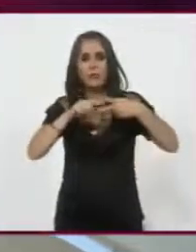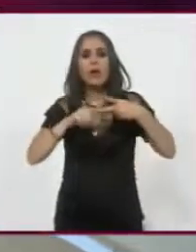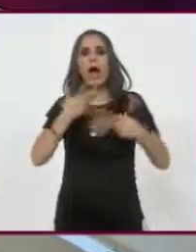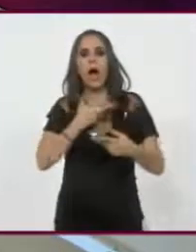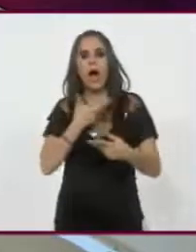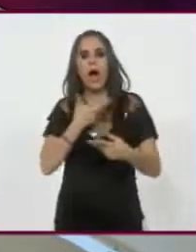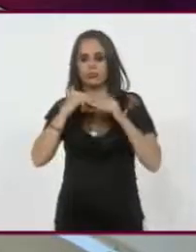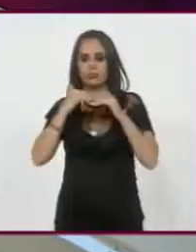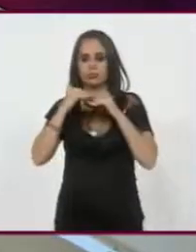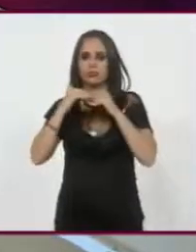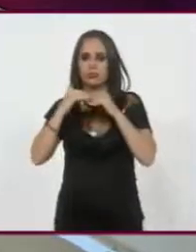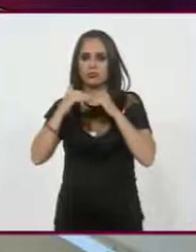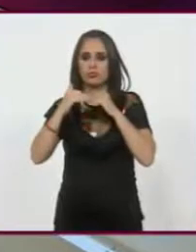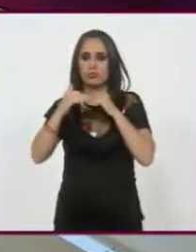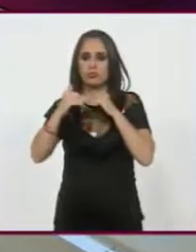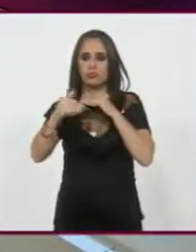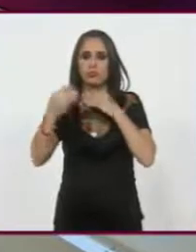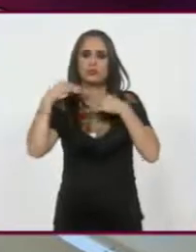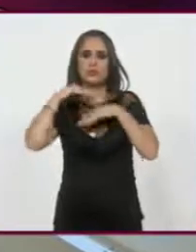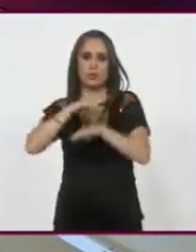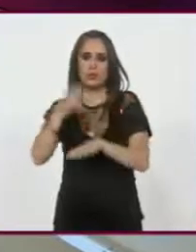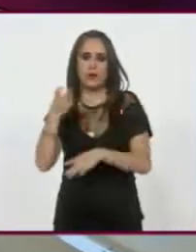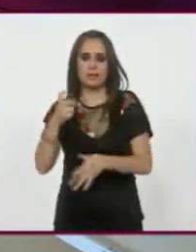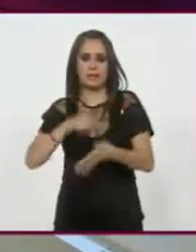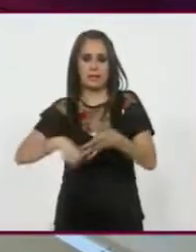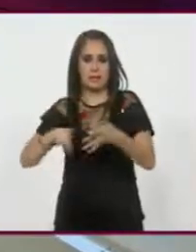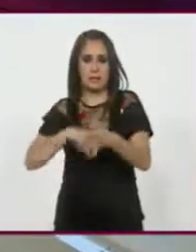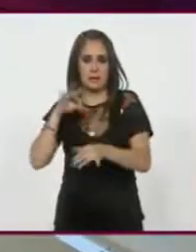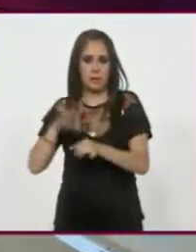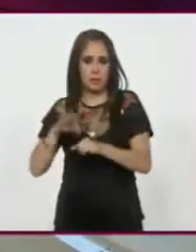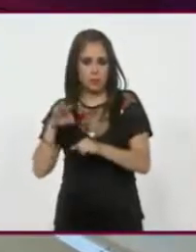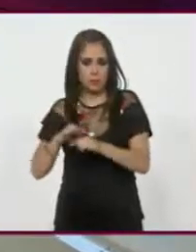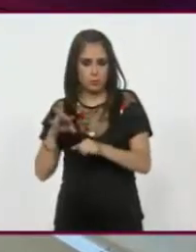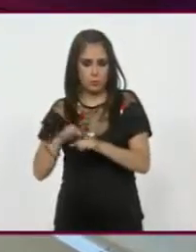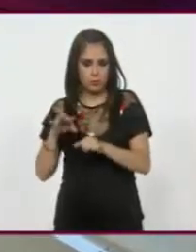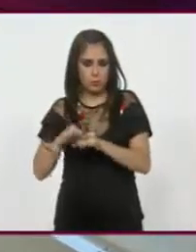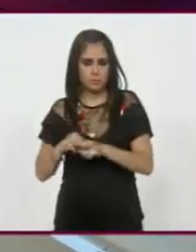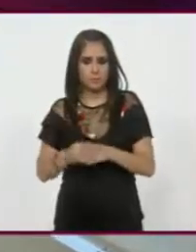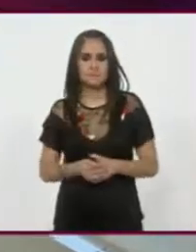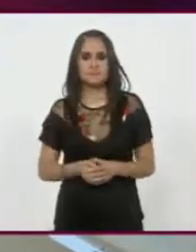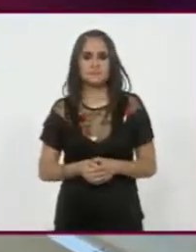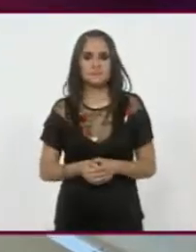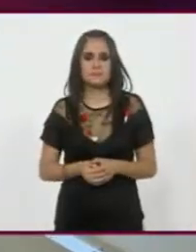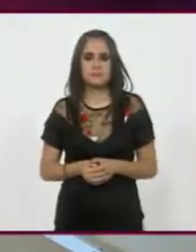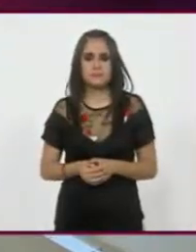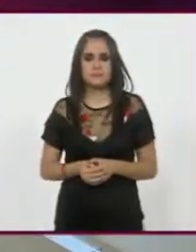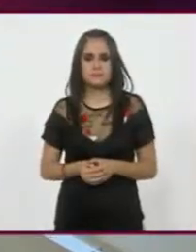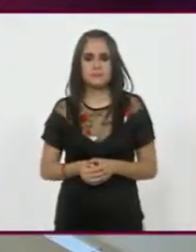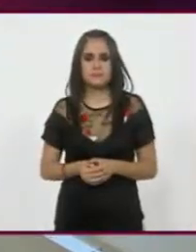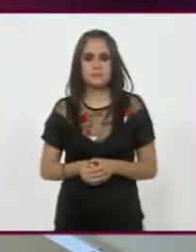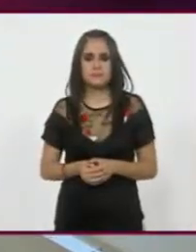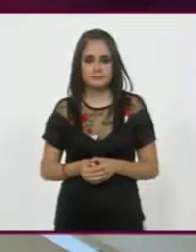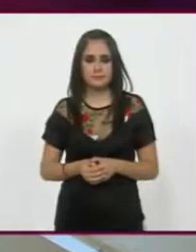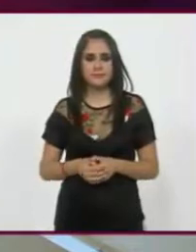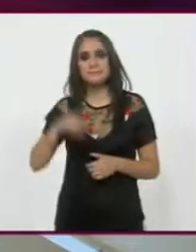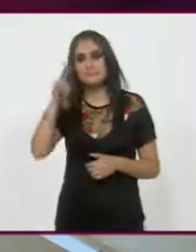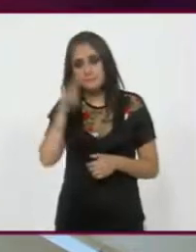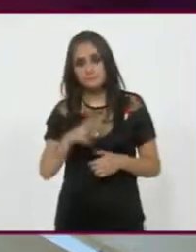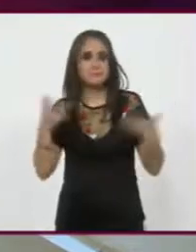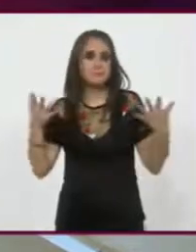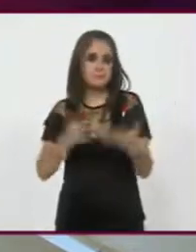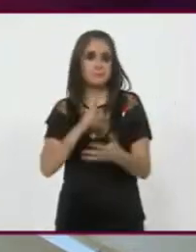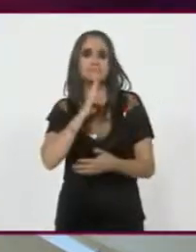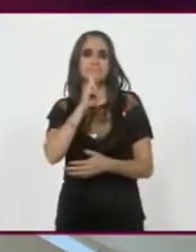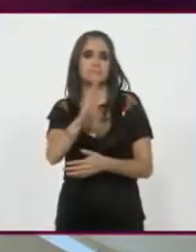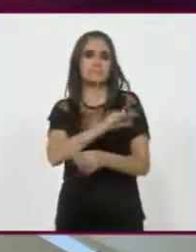constante respecto al desarrollo del proceso electoral que acabó en el